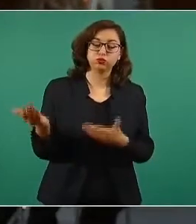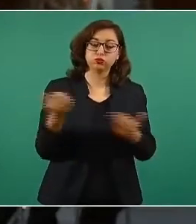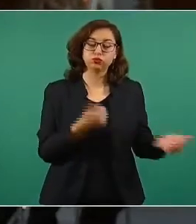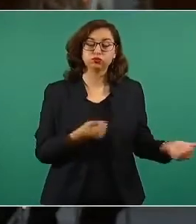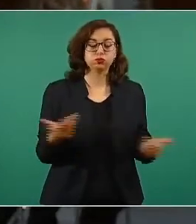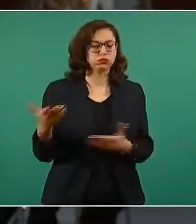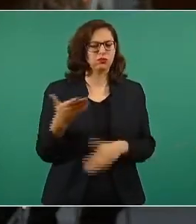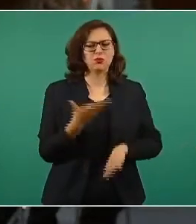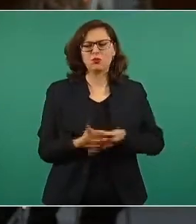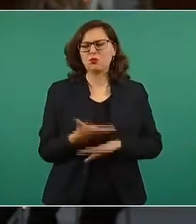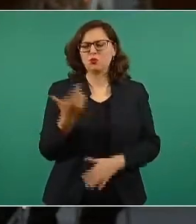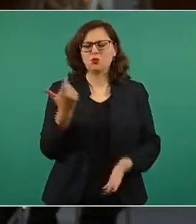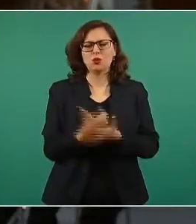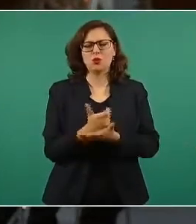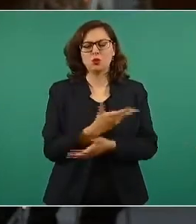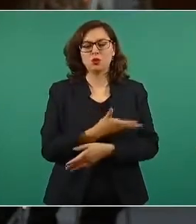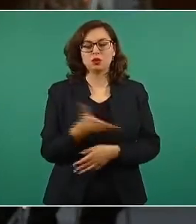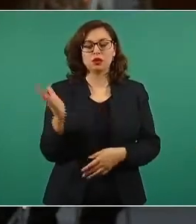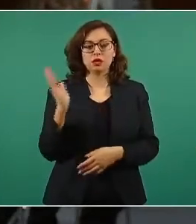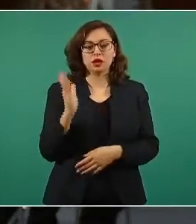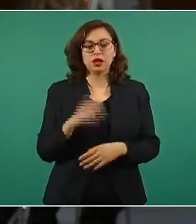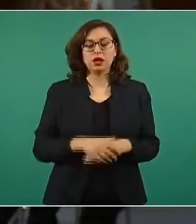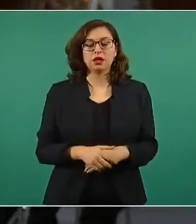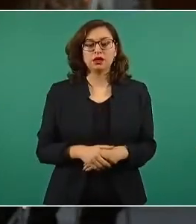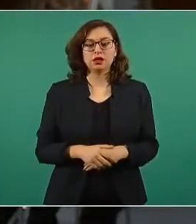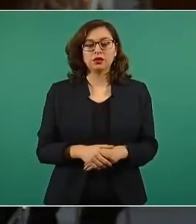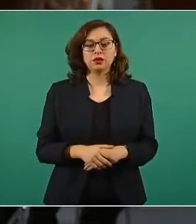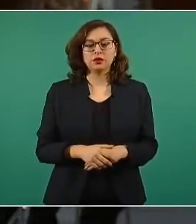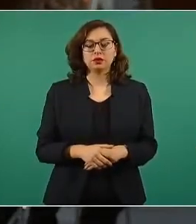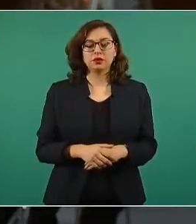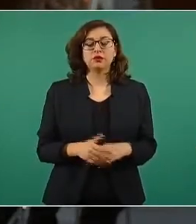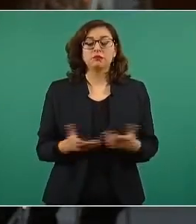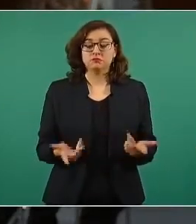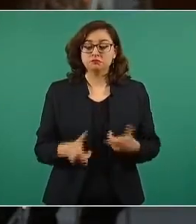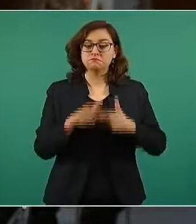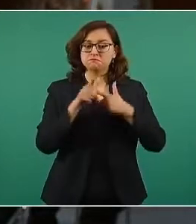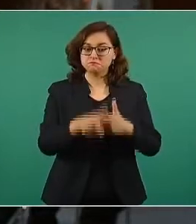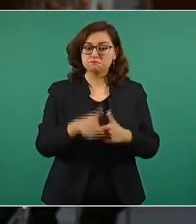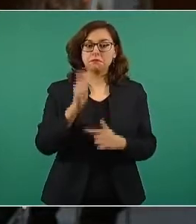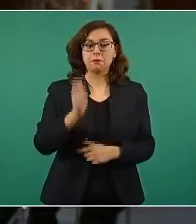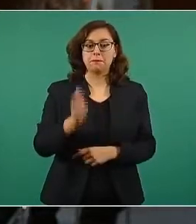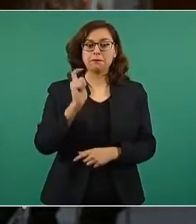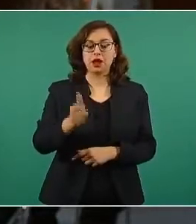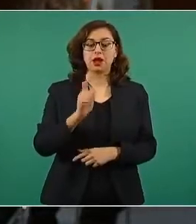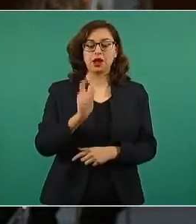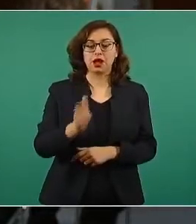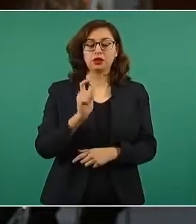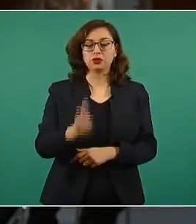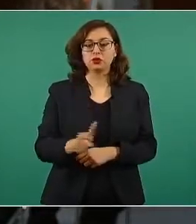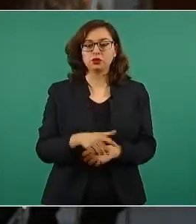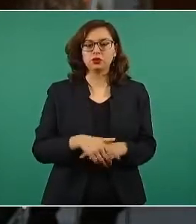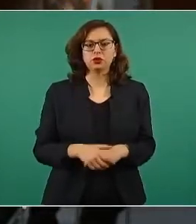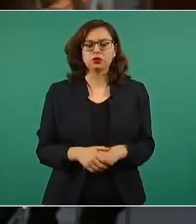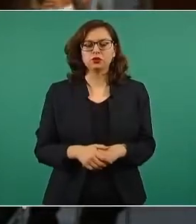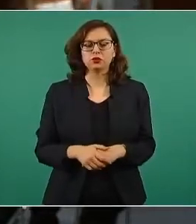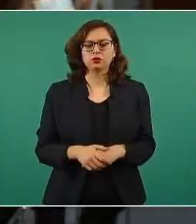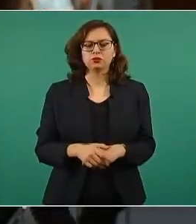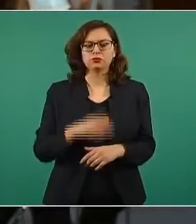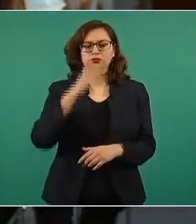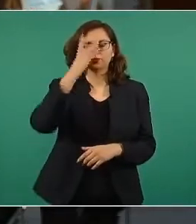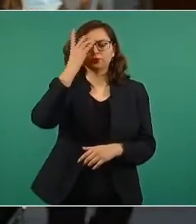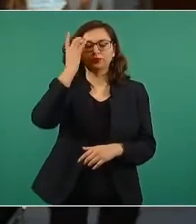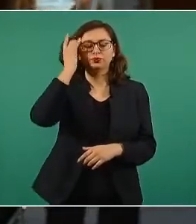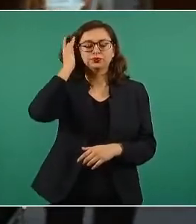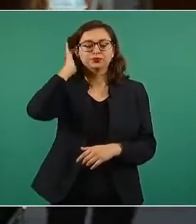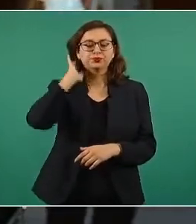esta Avengoa sigue cobrando y tuvieron hasta el cinismo,